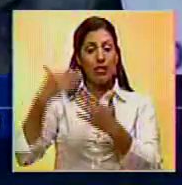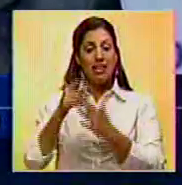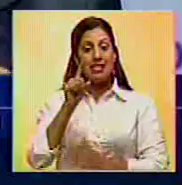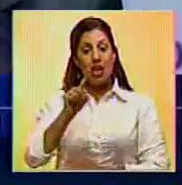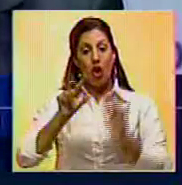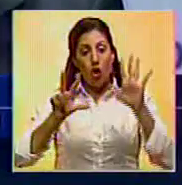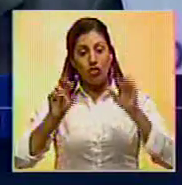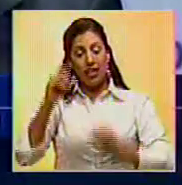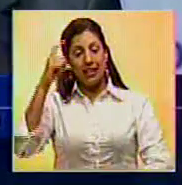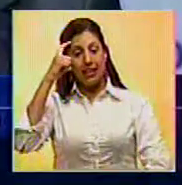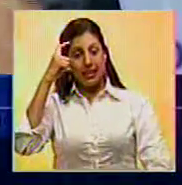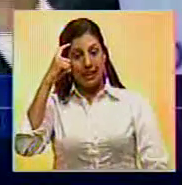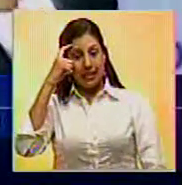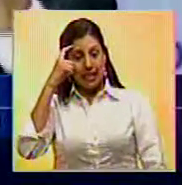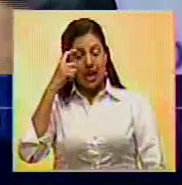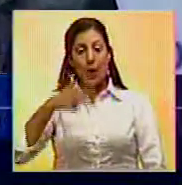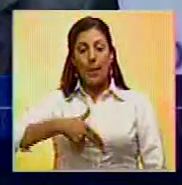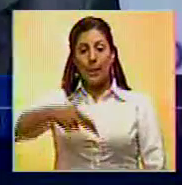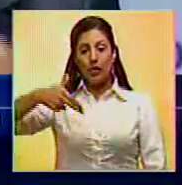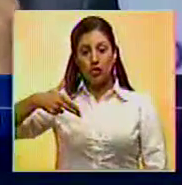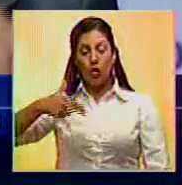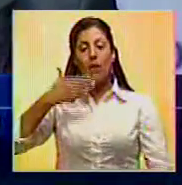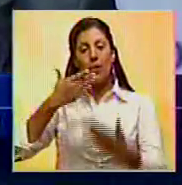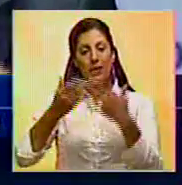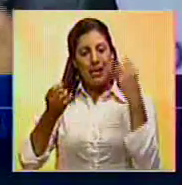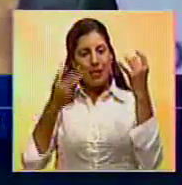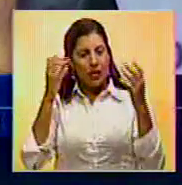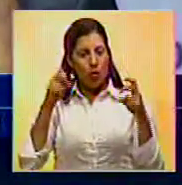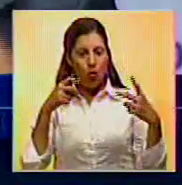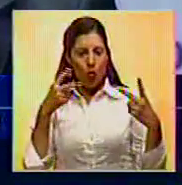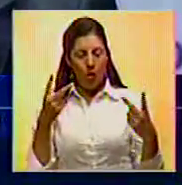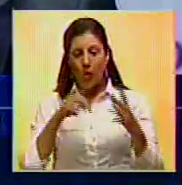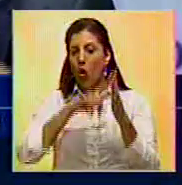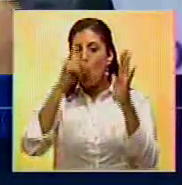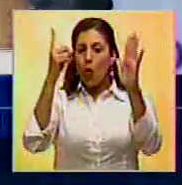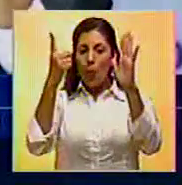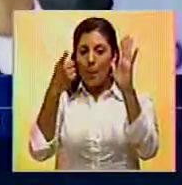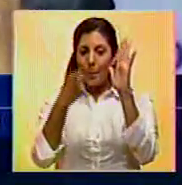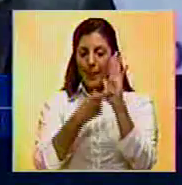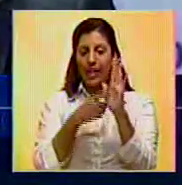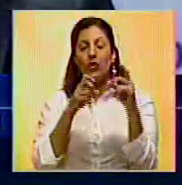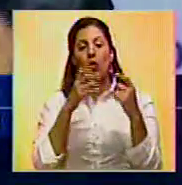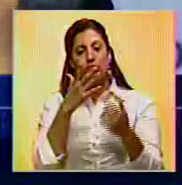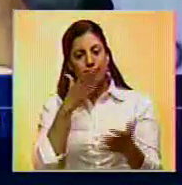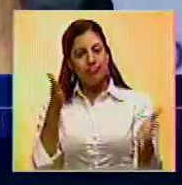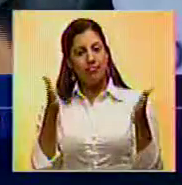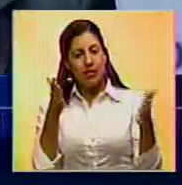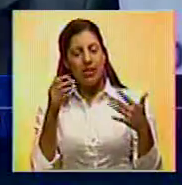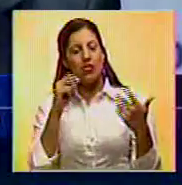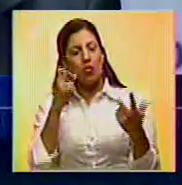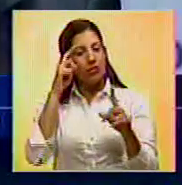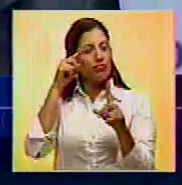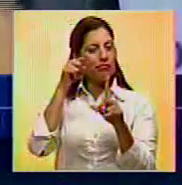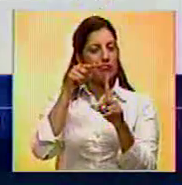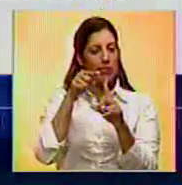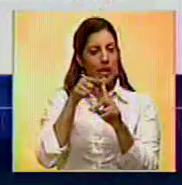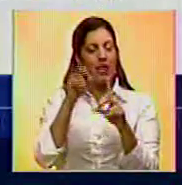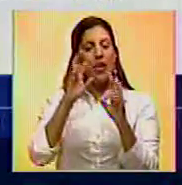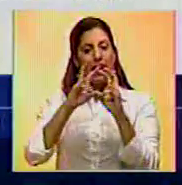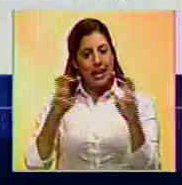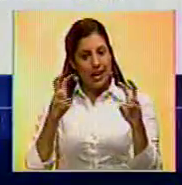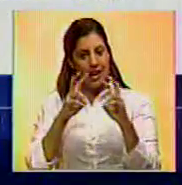180 días de dejación de armas de presentar un inventario completo de sus bienes con el destino de